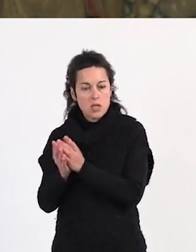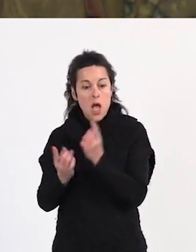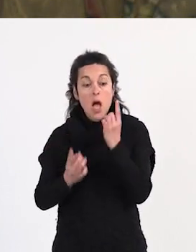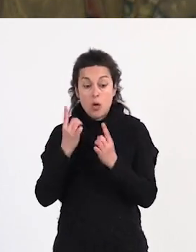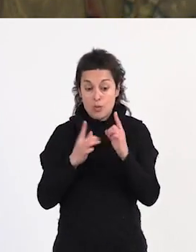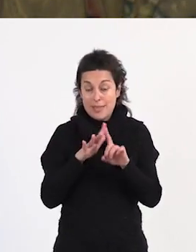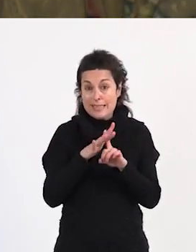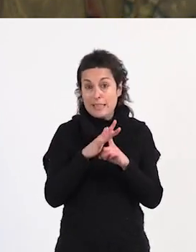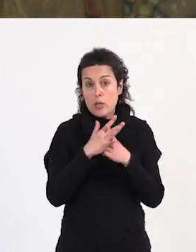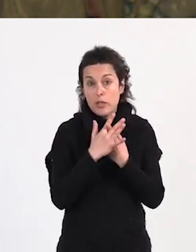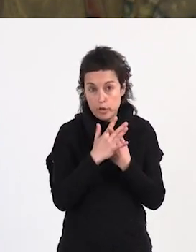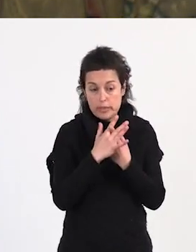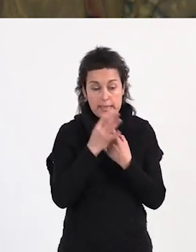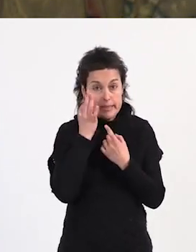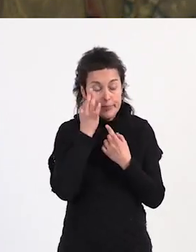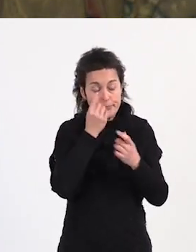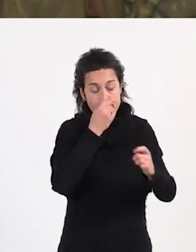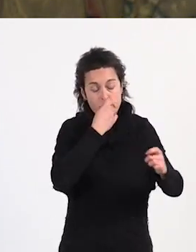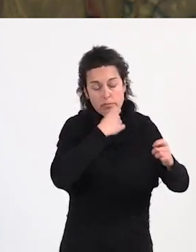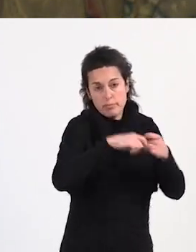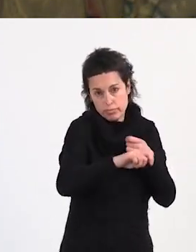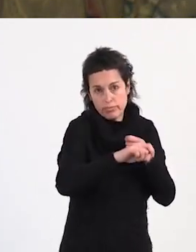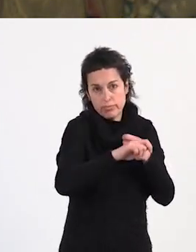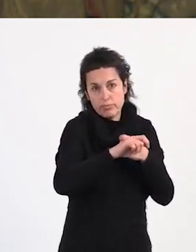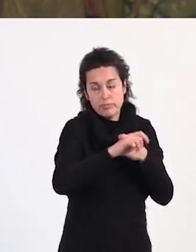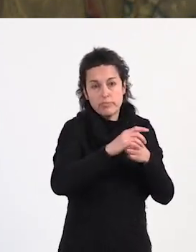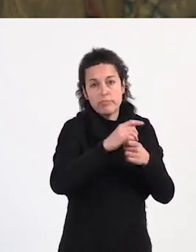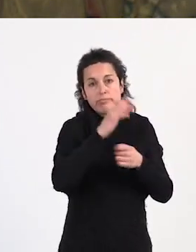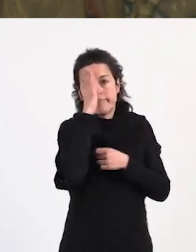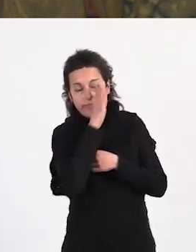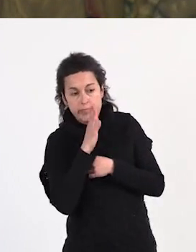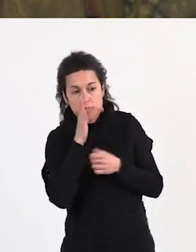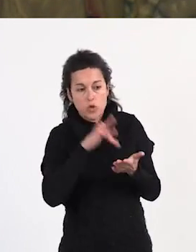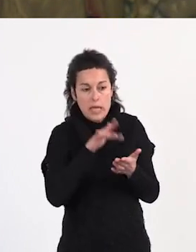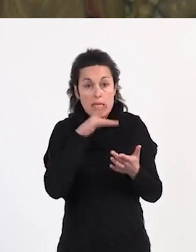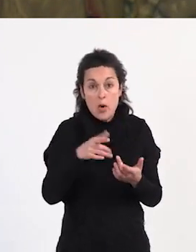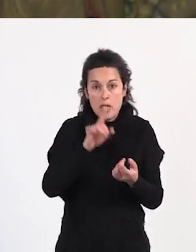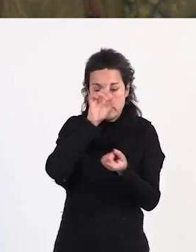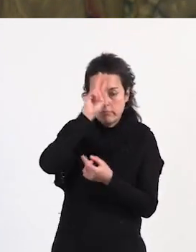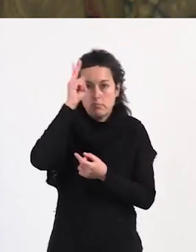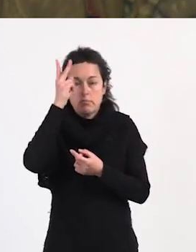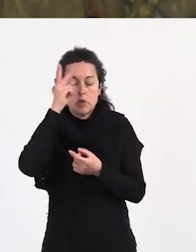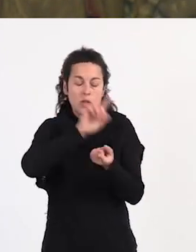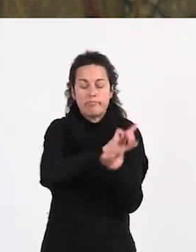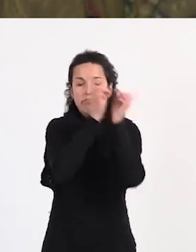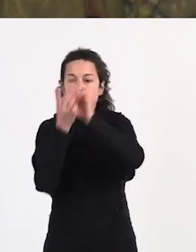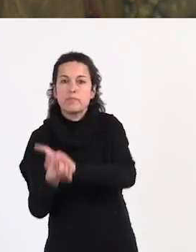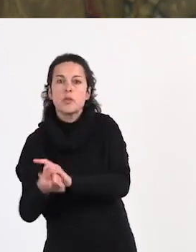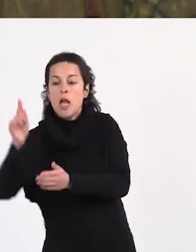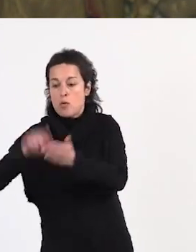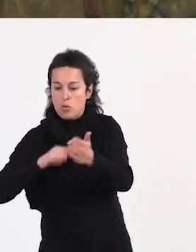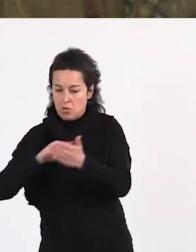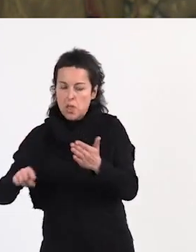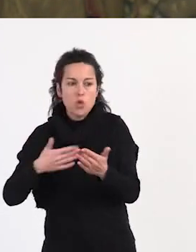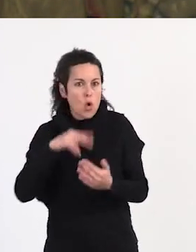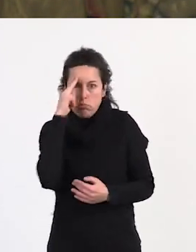situaciones de trata y que ahora son abolicionistas y que mi absoluto respeto hacia su